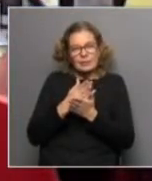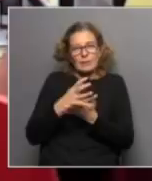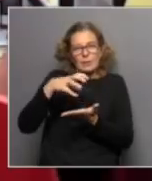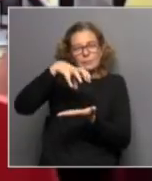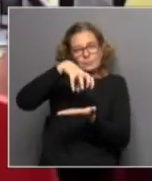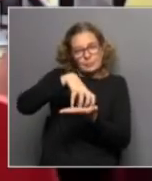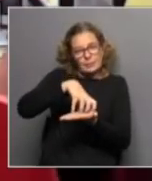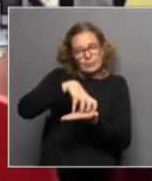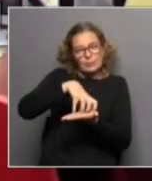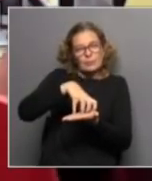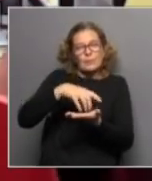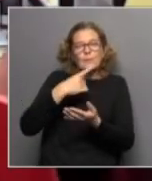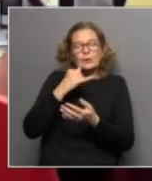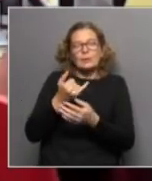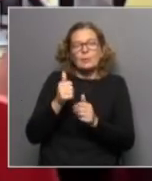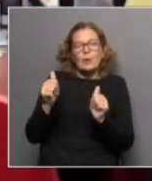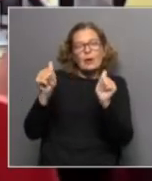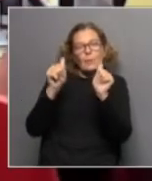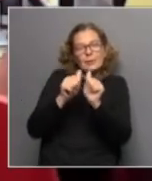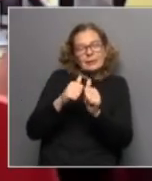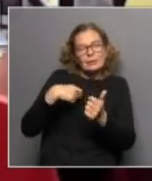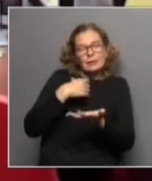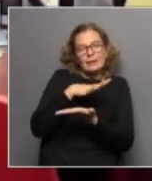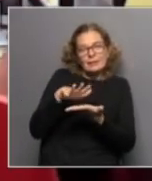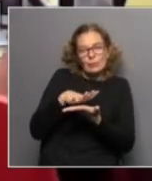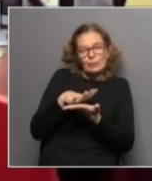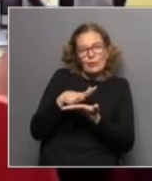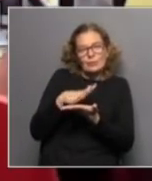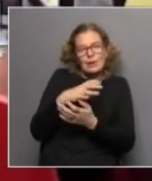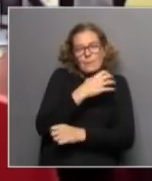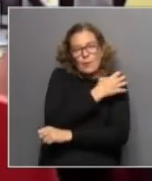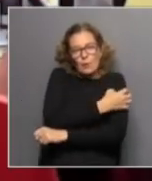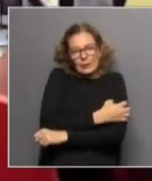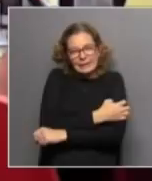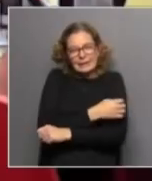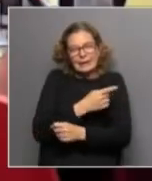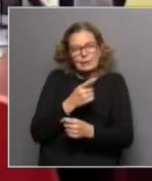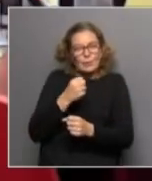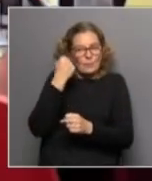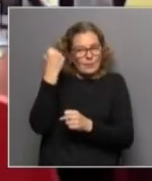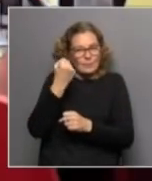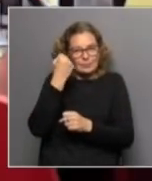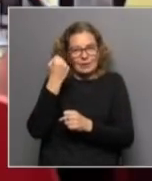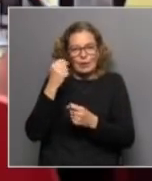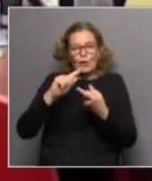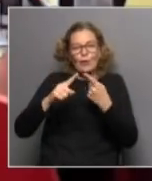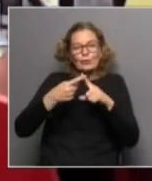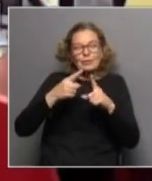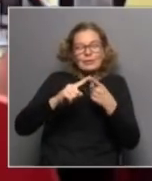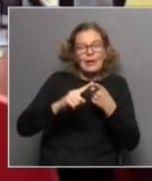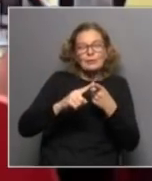sede en términos de ir acompañando estas situaciones de vulnerabilidad es el insumo principal el contacto con